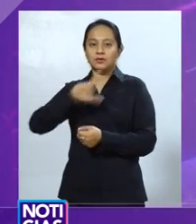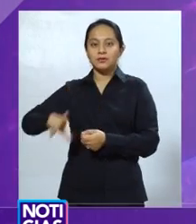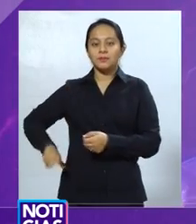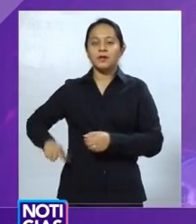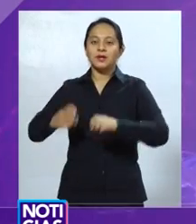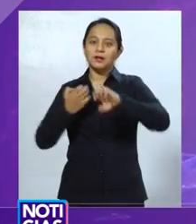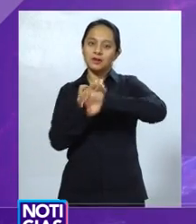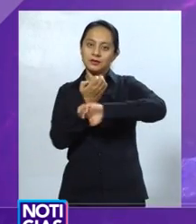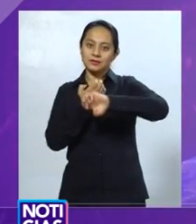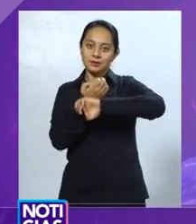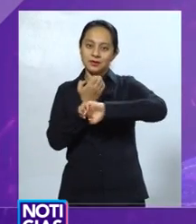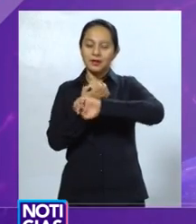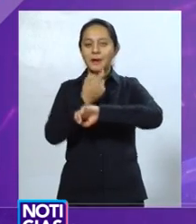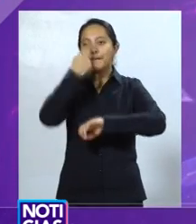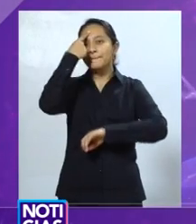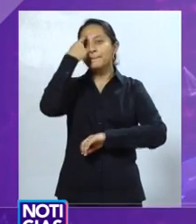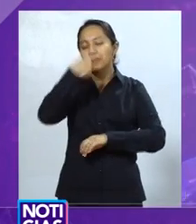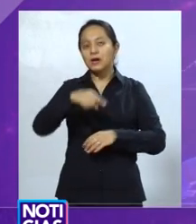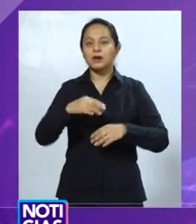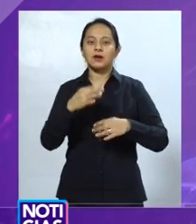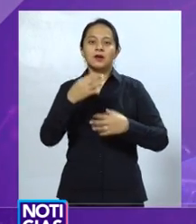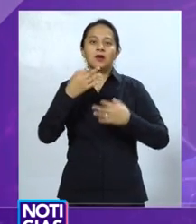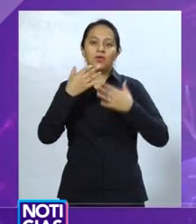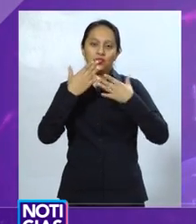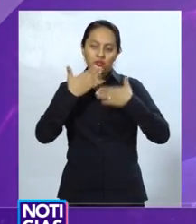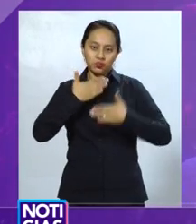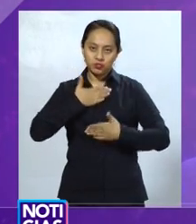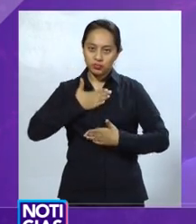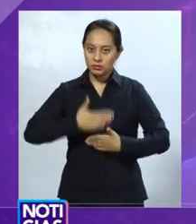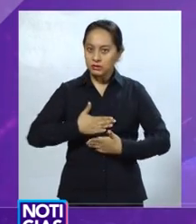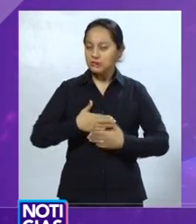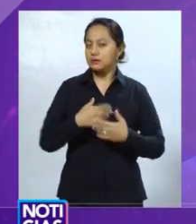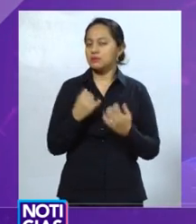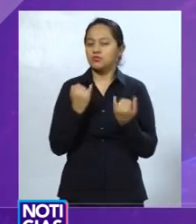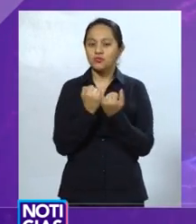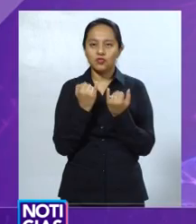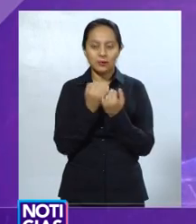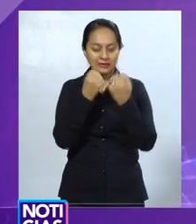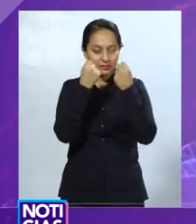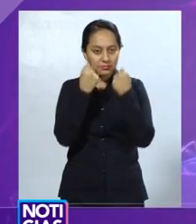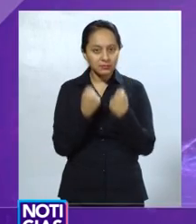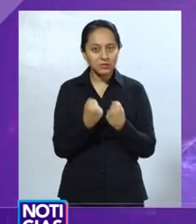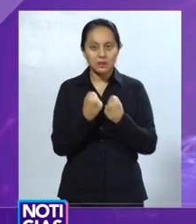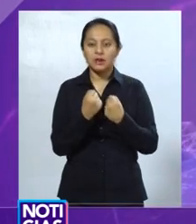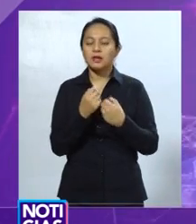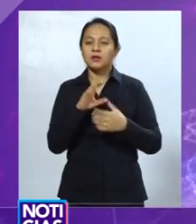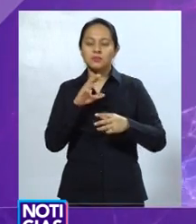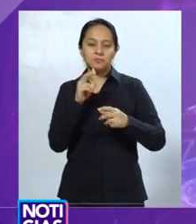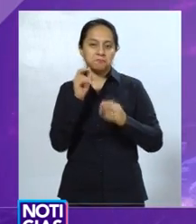y objetiva. A principios del 2017 tendremos cifras consolidadas que nos van a permitir evaluar